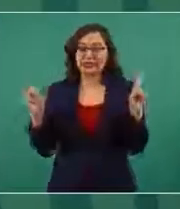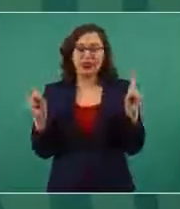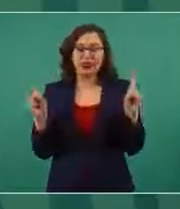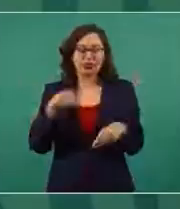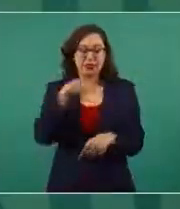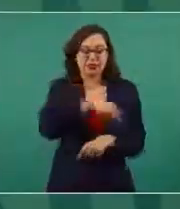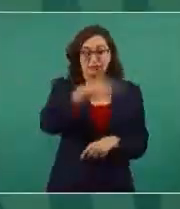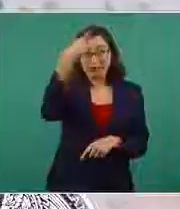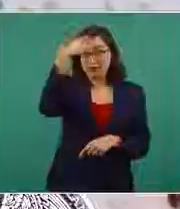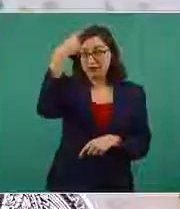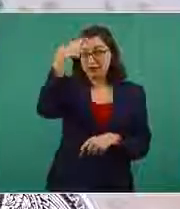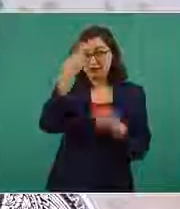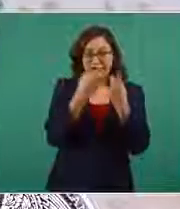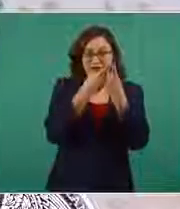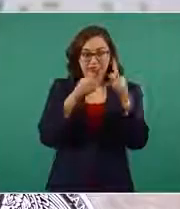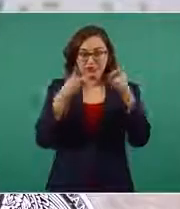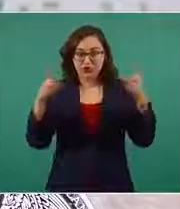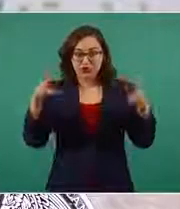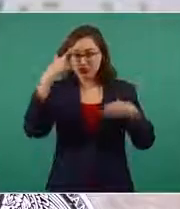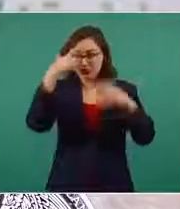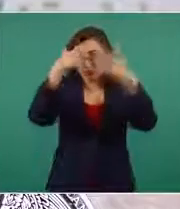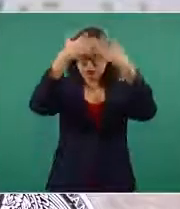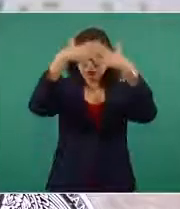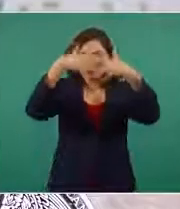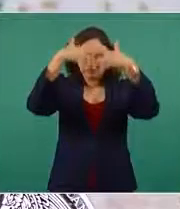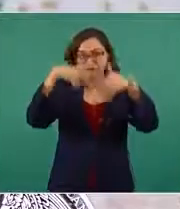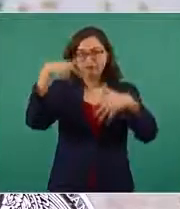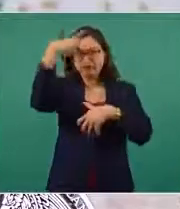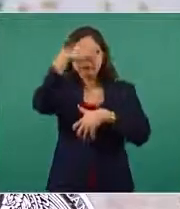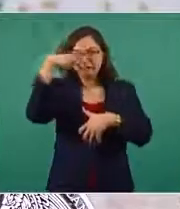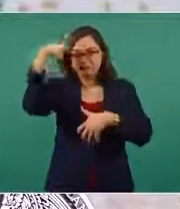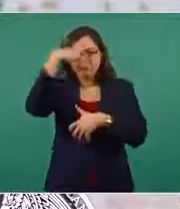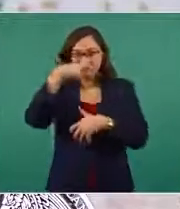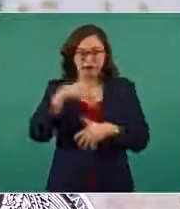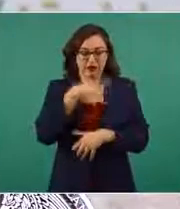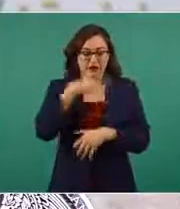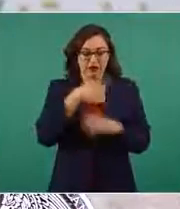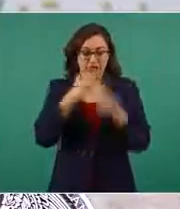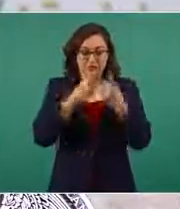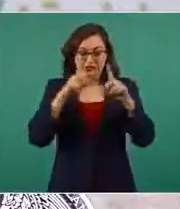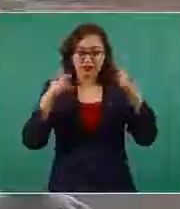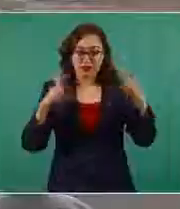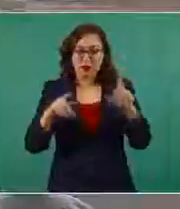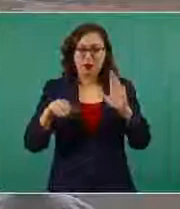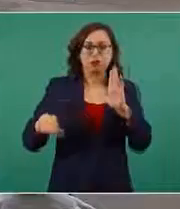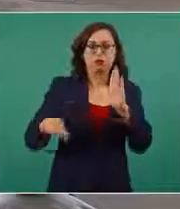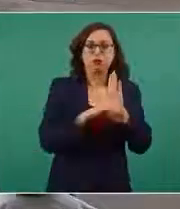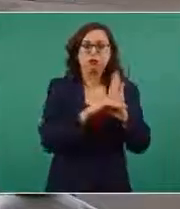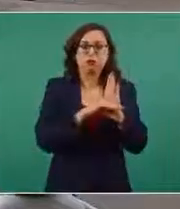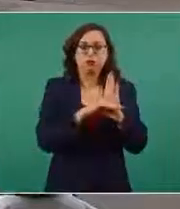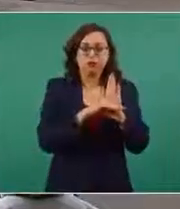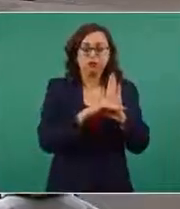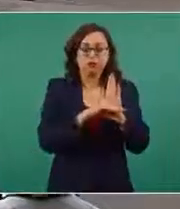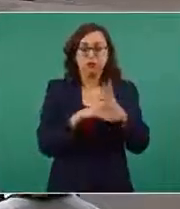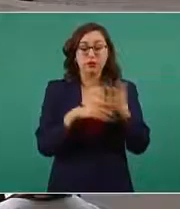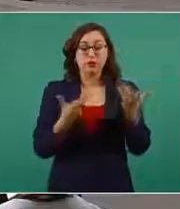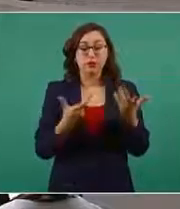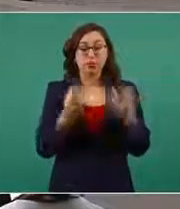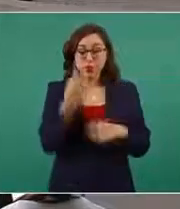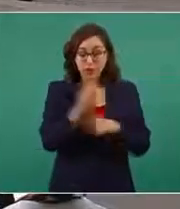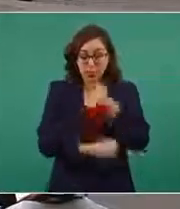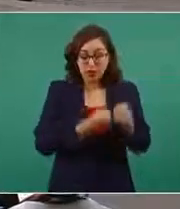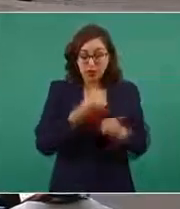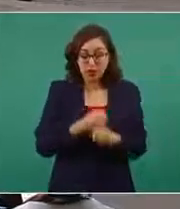desarrollo neurológico, psicológico, emocional. Y todo eso es importantísimo cuidarlo, porque un año